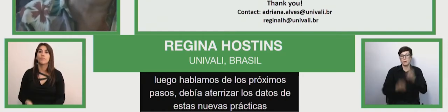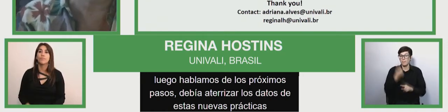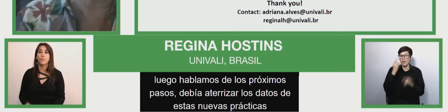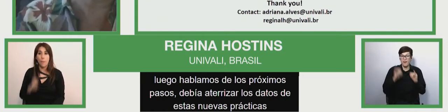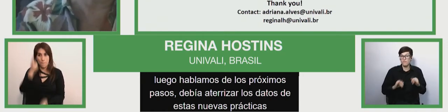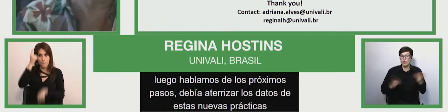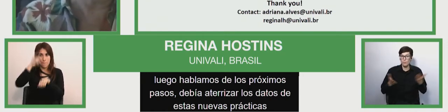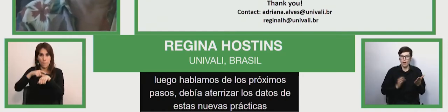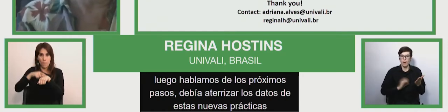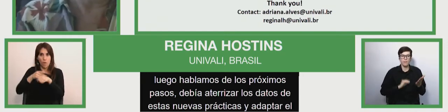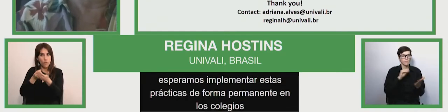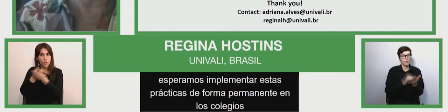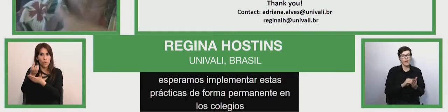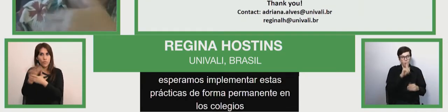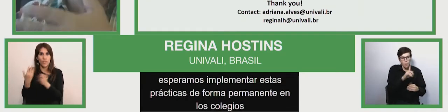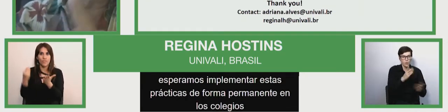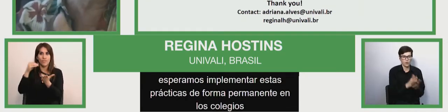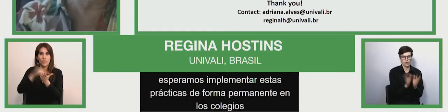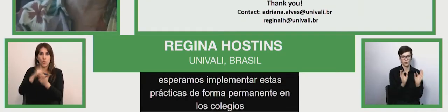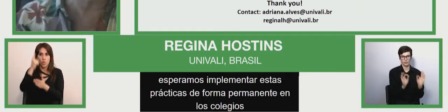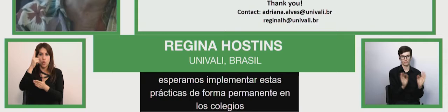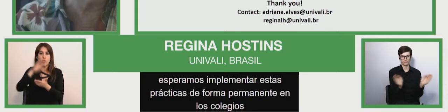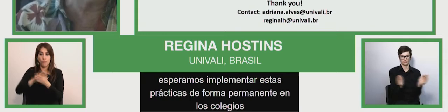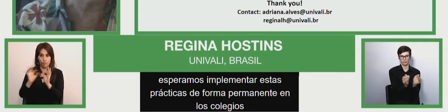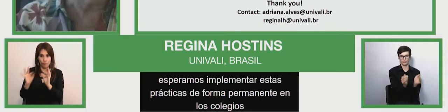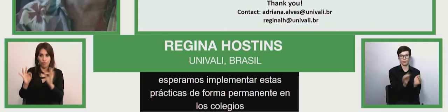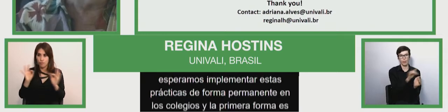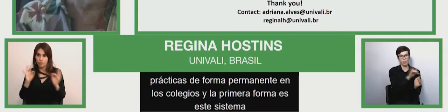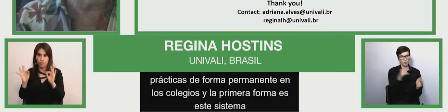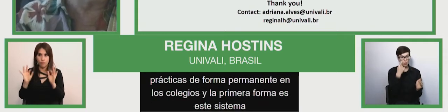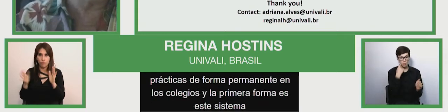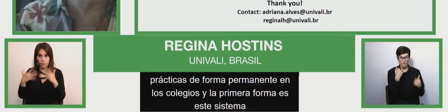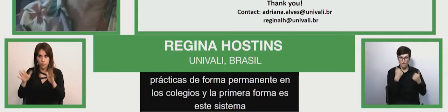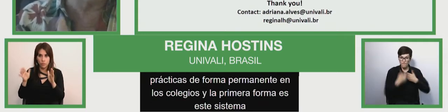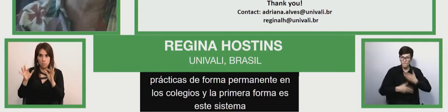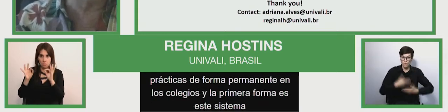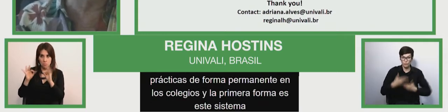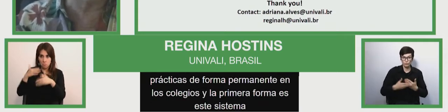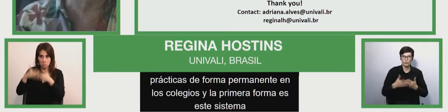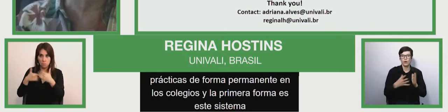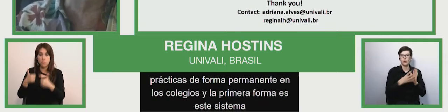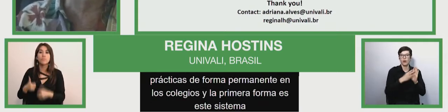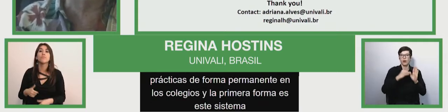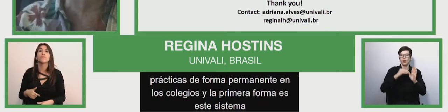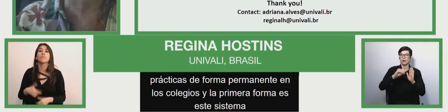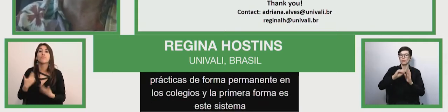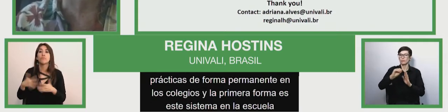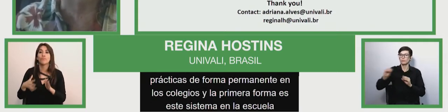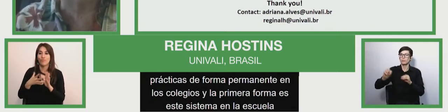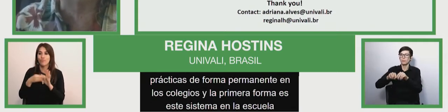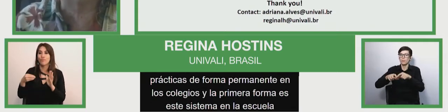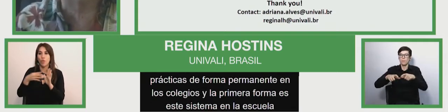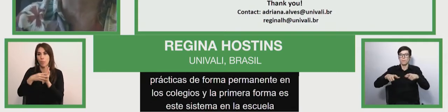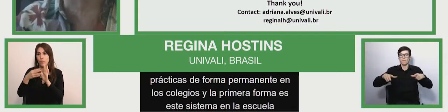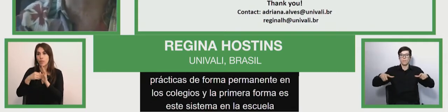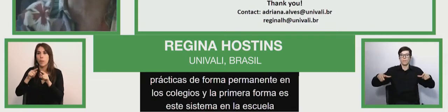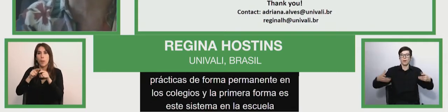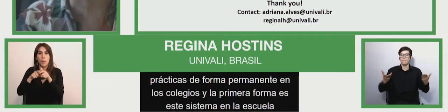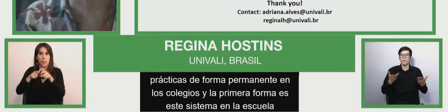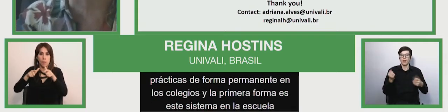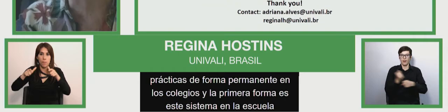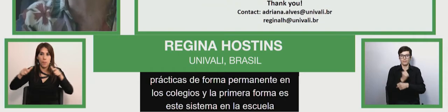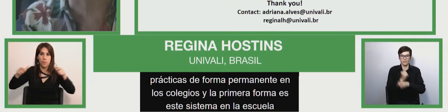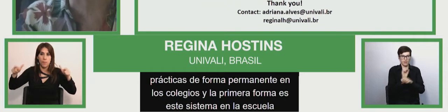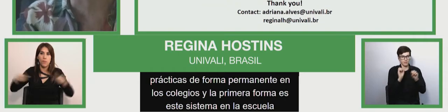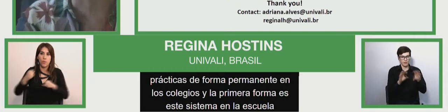sistema en las escuelas Univali, con talleres y